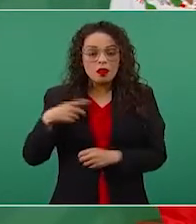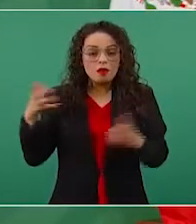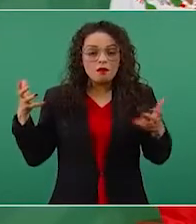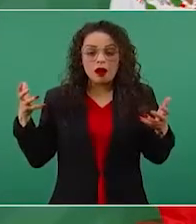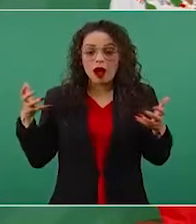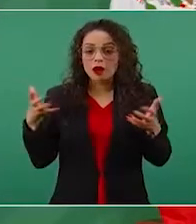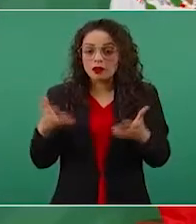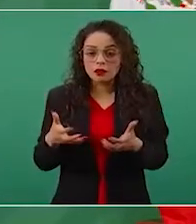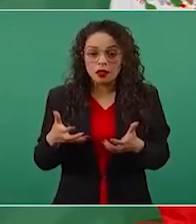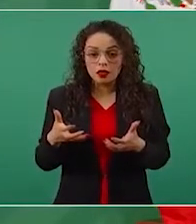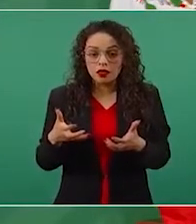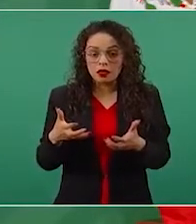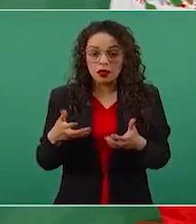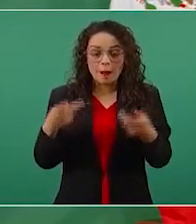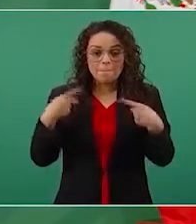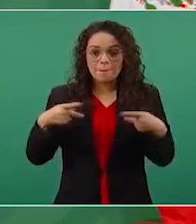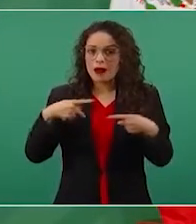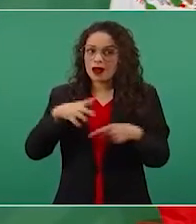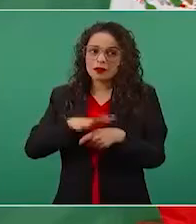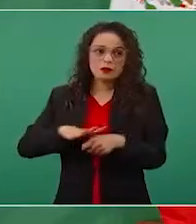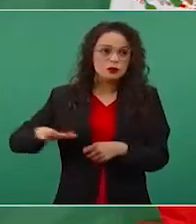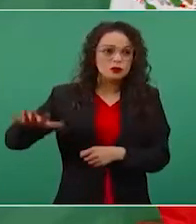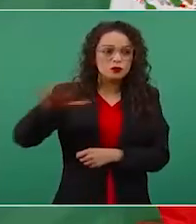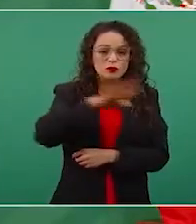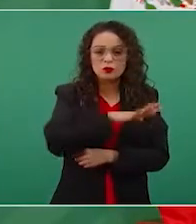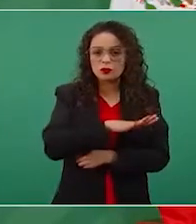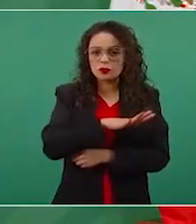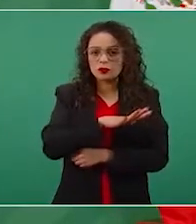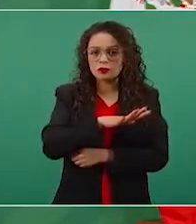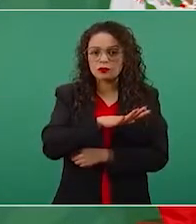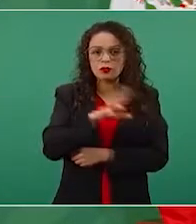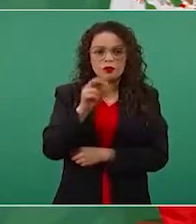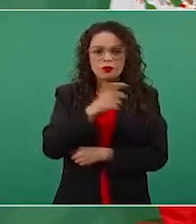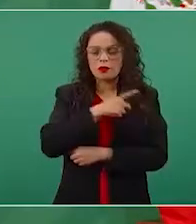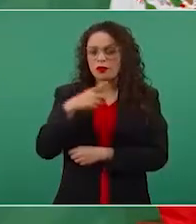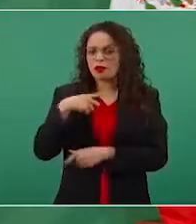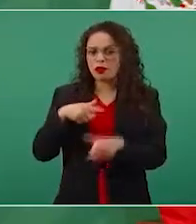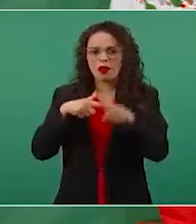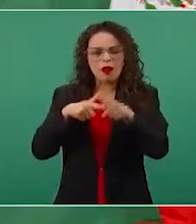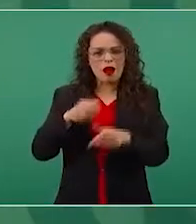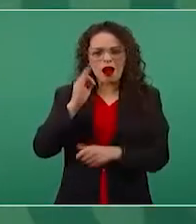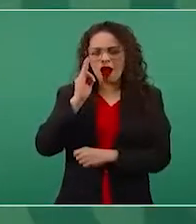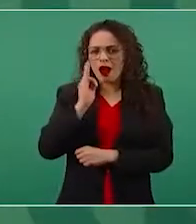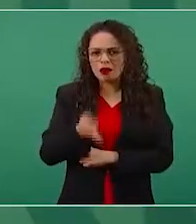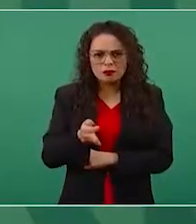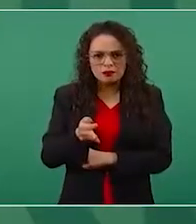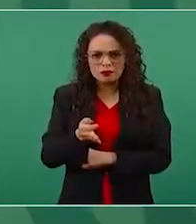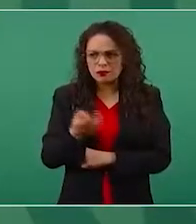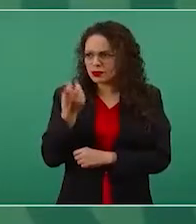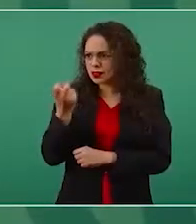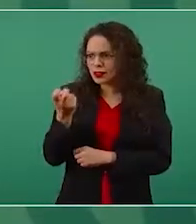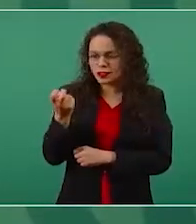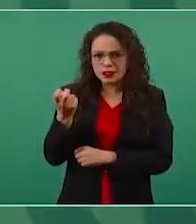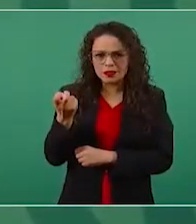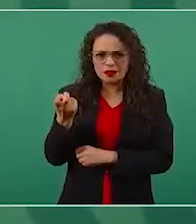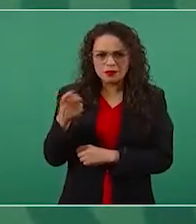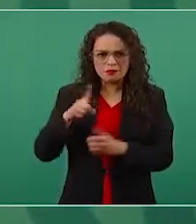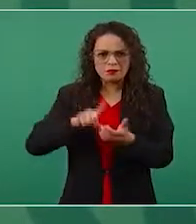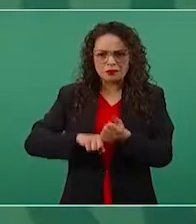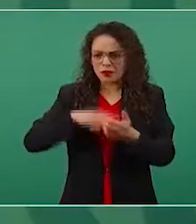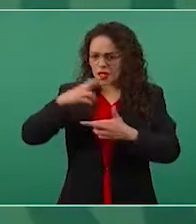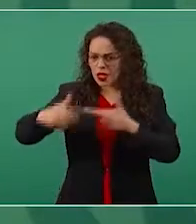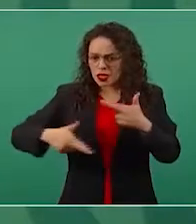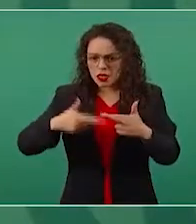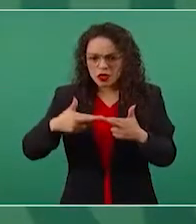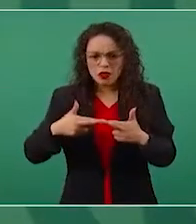los ciudadanos en los municipios, en las regiones,